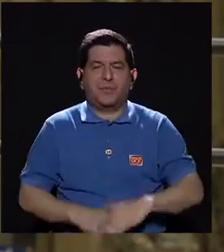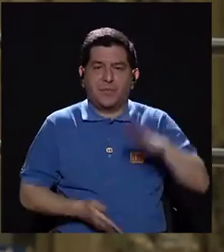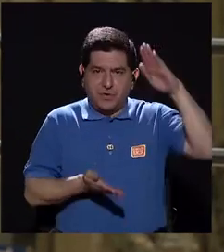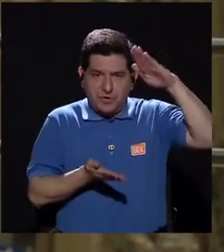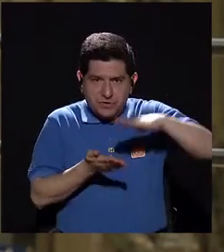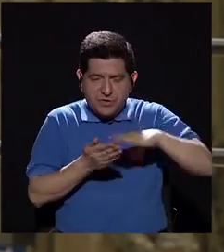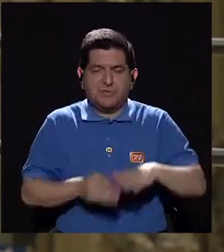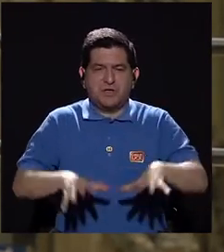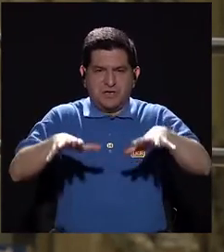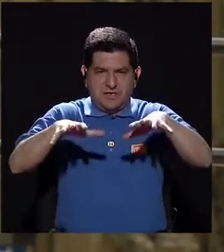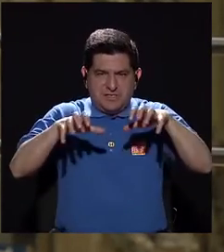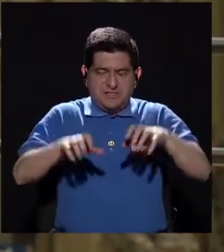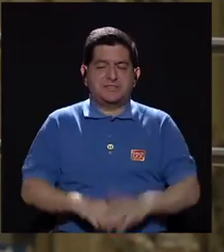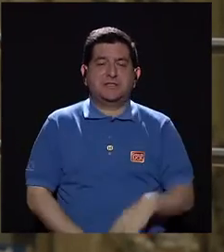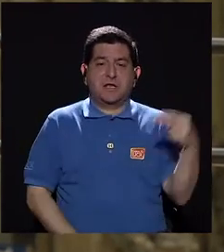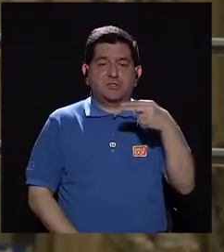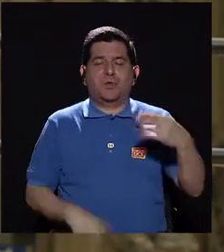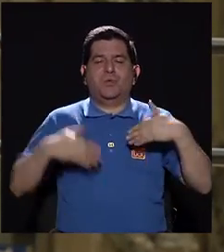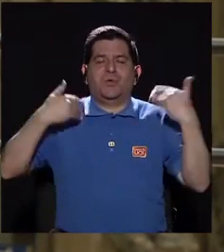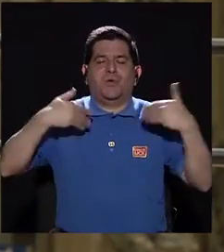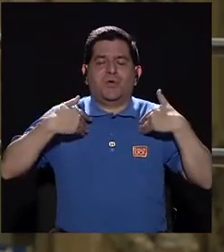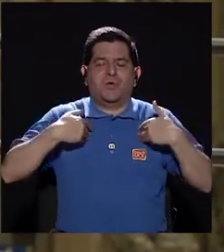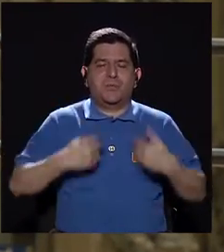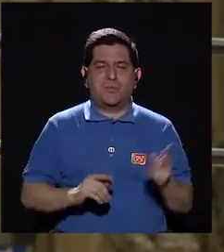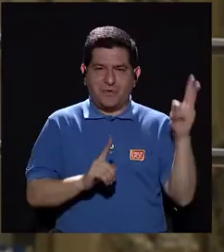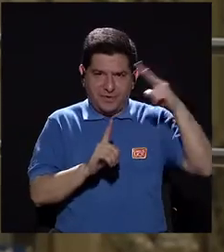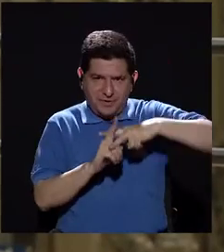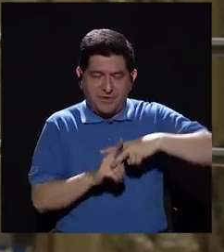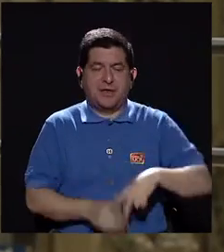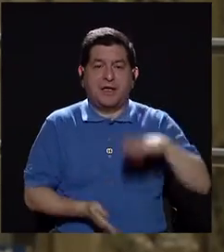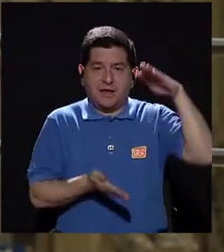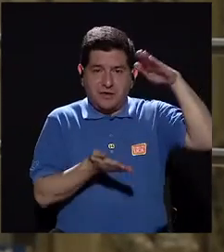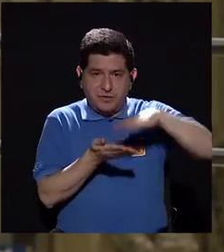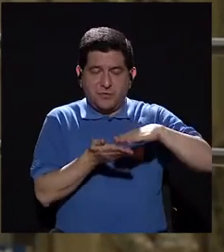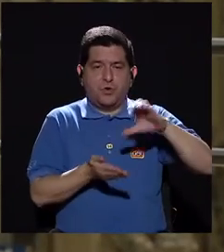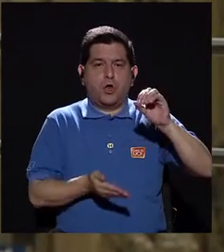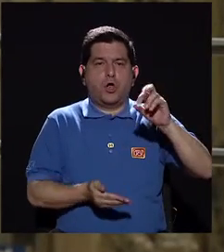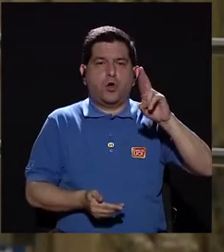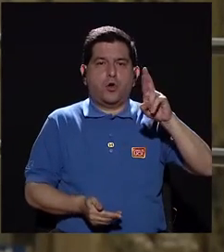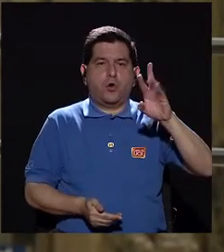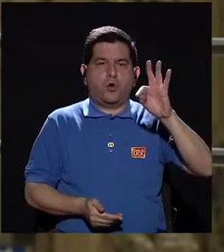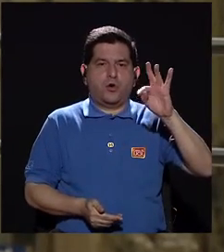niveles de estrés, se activa la endorfina, que es la hormona de la felicidad, y bajan los niveles del cortisol.